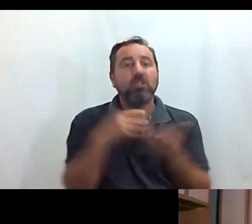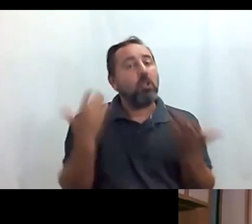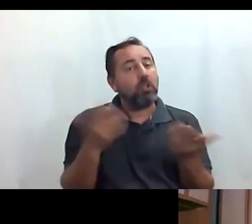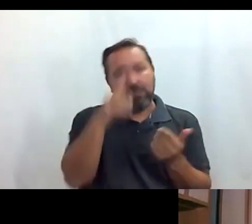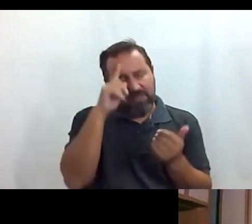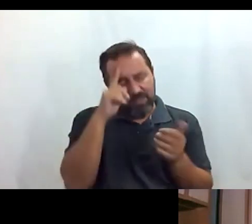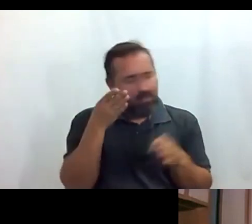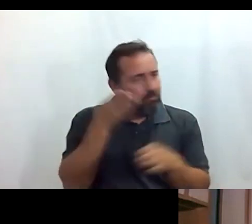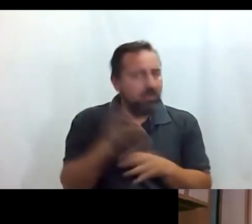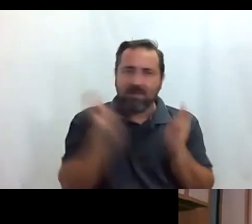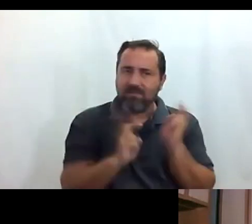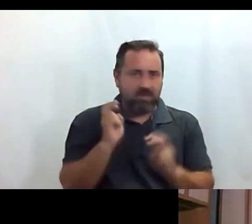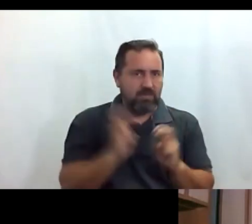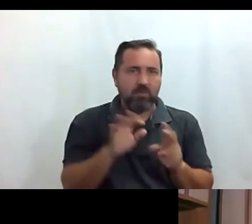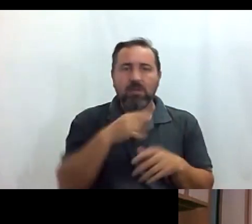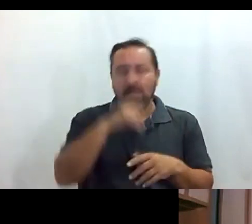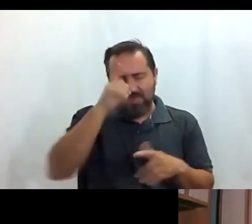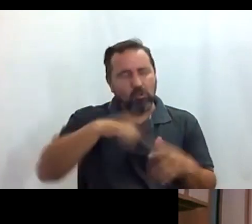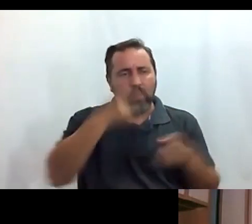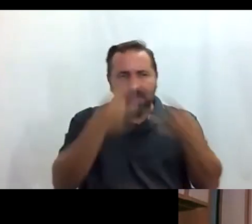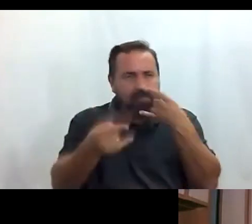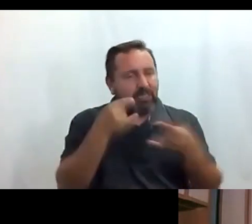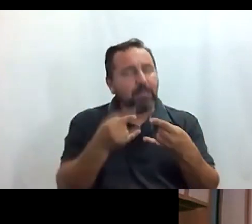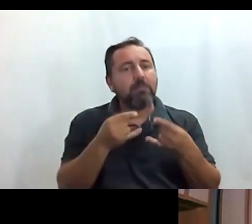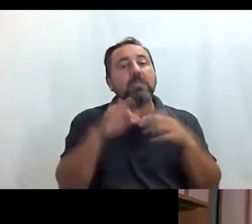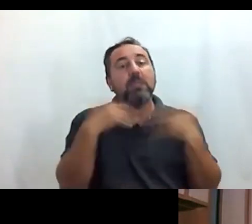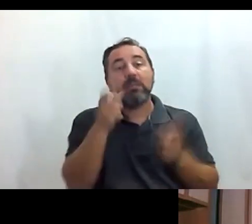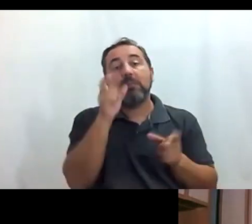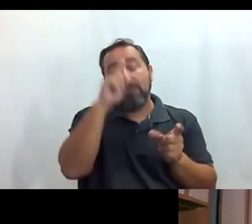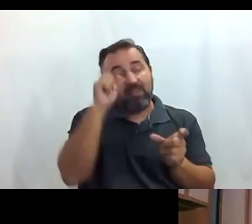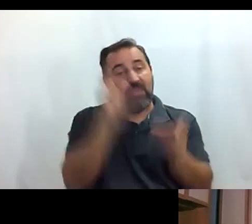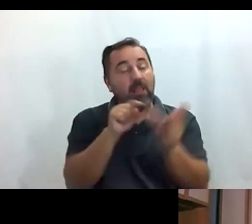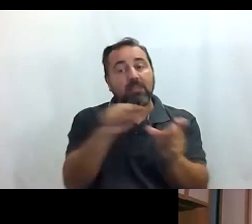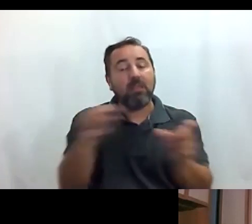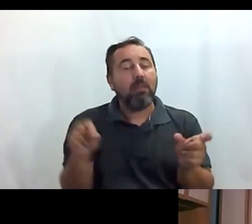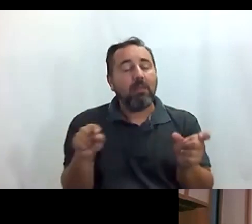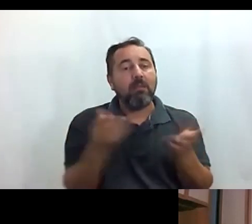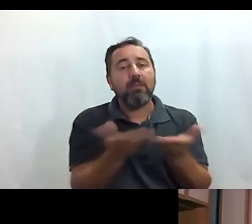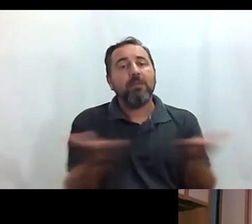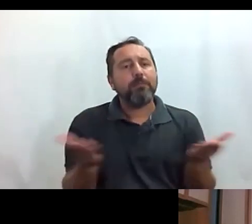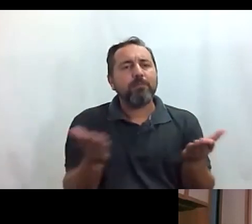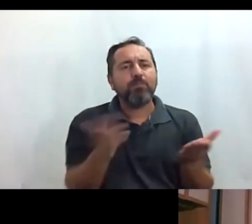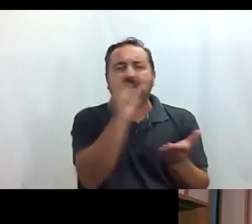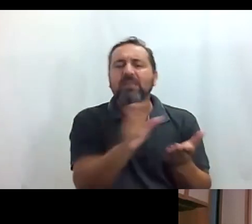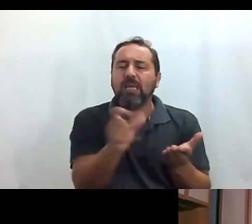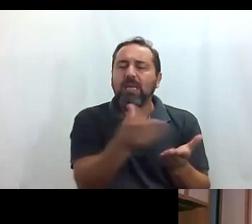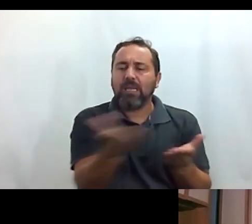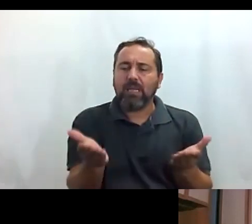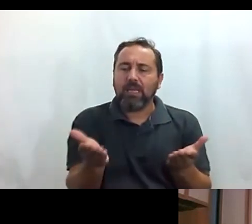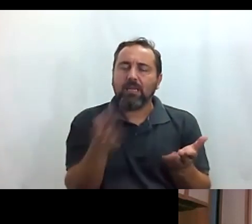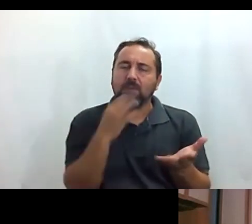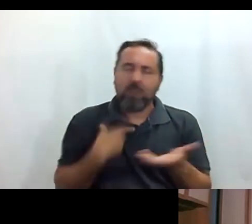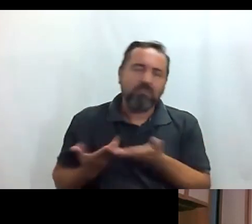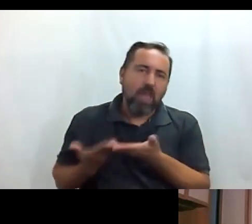a Madrid por todos los atractivos de Madrid y también porque la gente de Madrid es gente que te